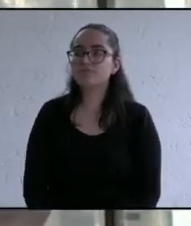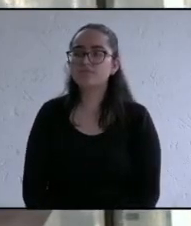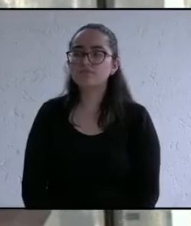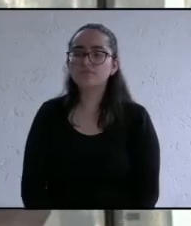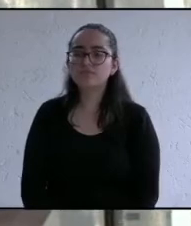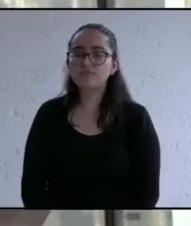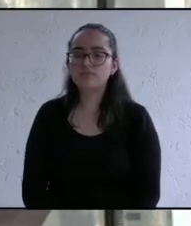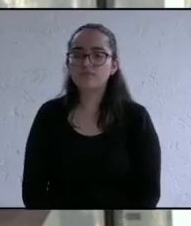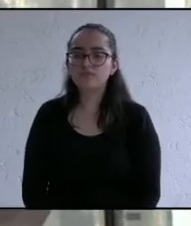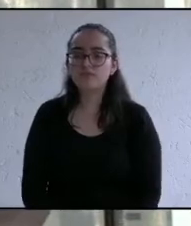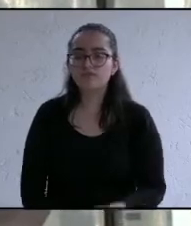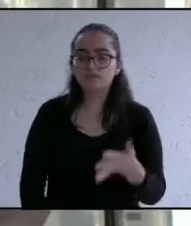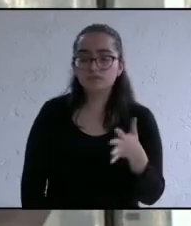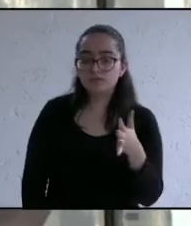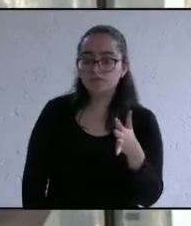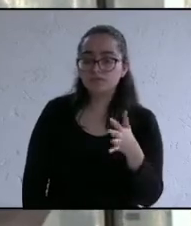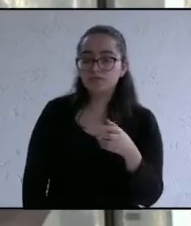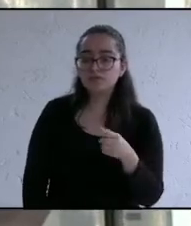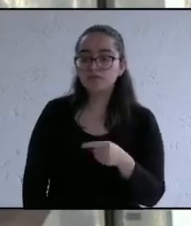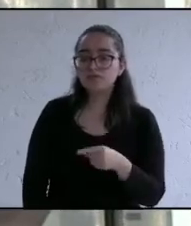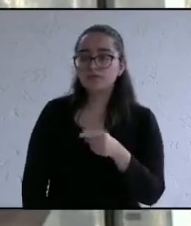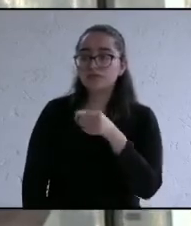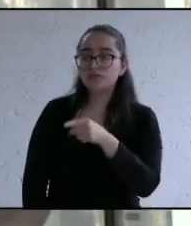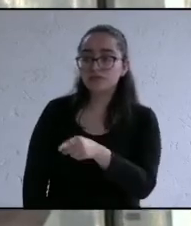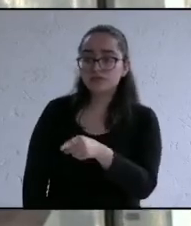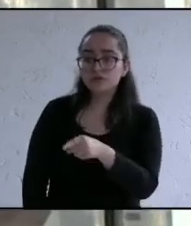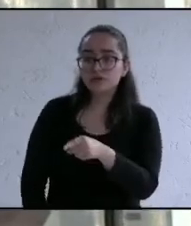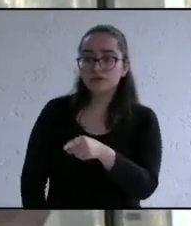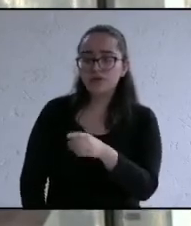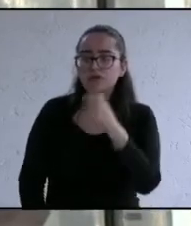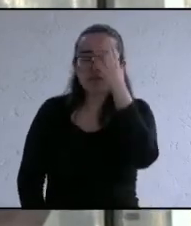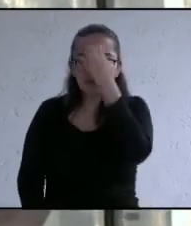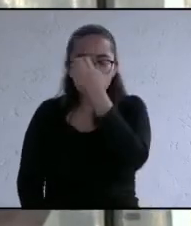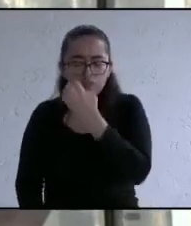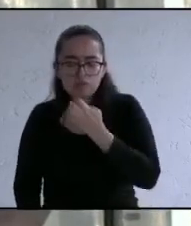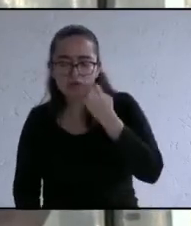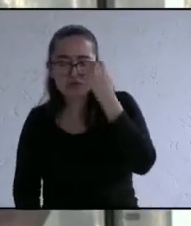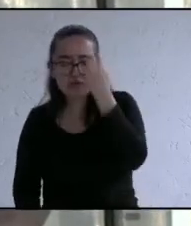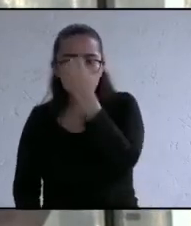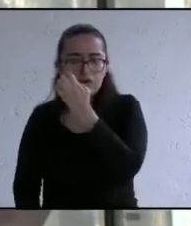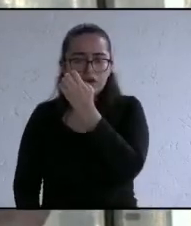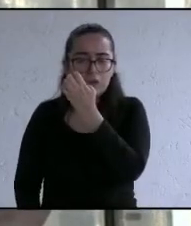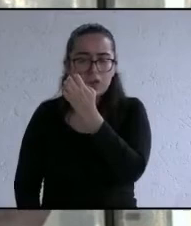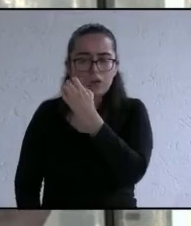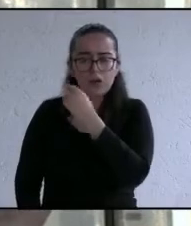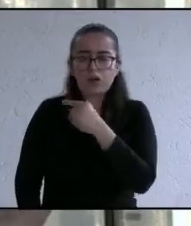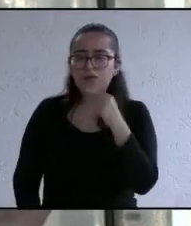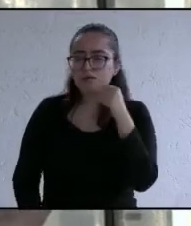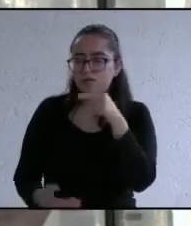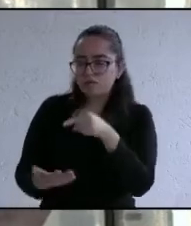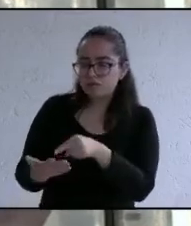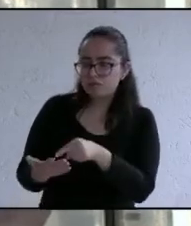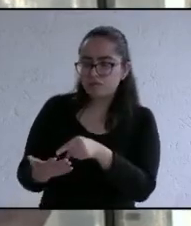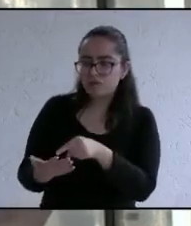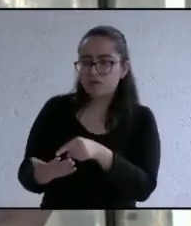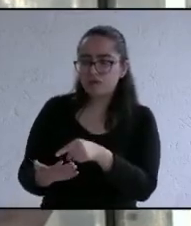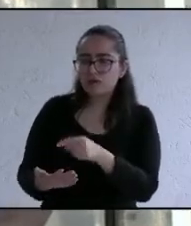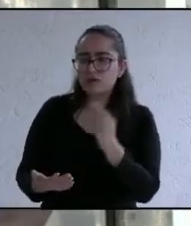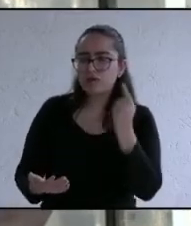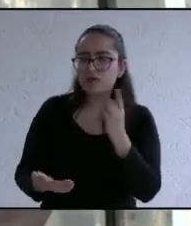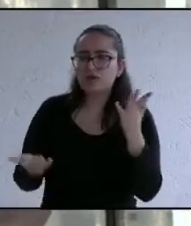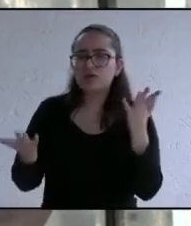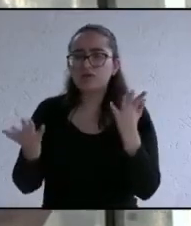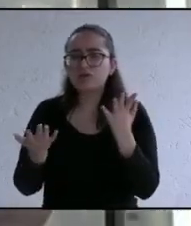para saber eso primero tendríamos que estar ahí y evaluar cuál es la gestión necesaria dependiendo del territorio en el que tengamos que